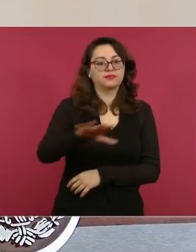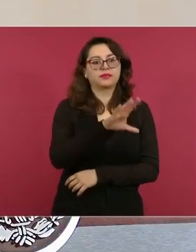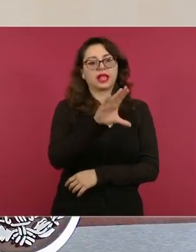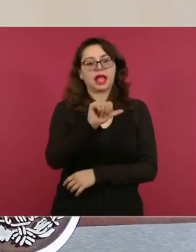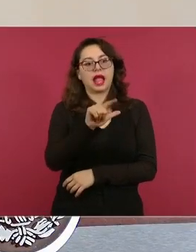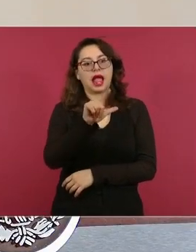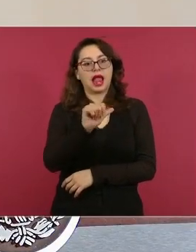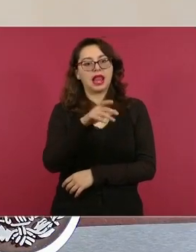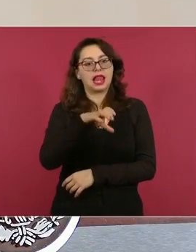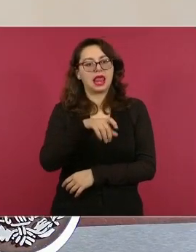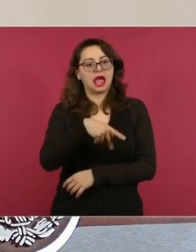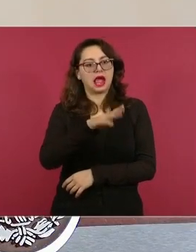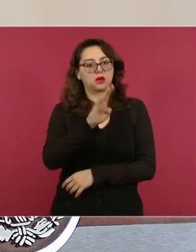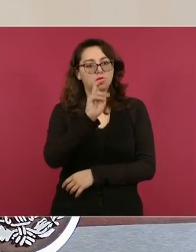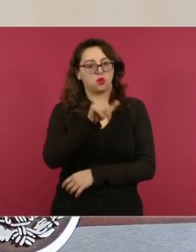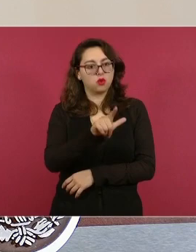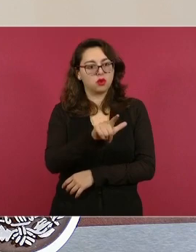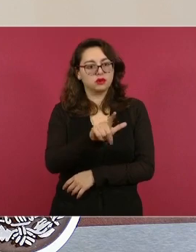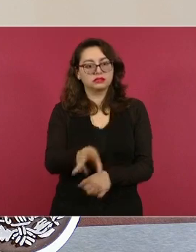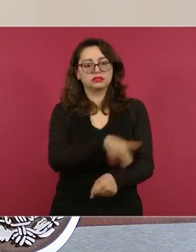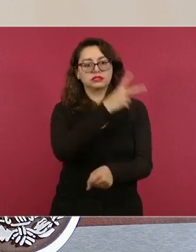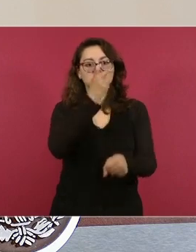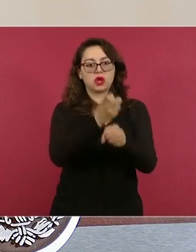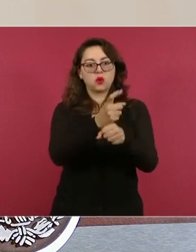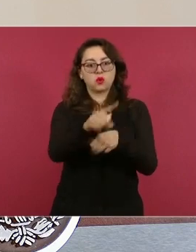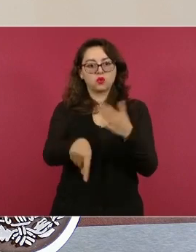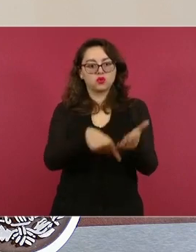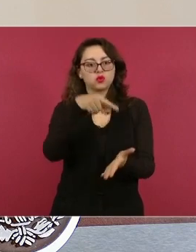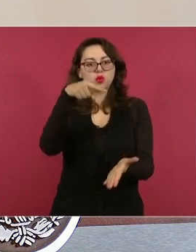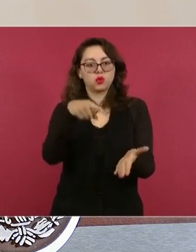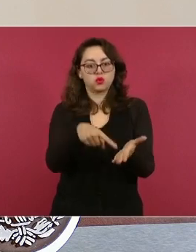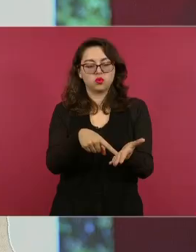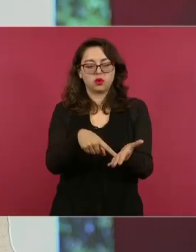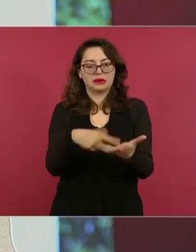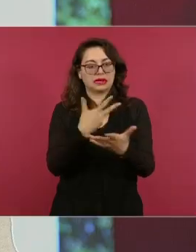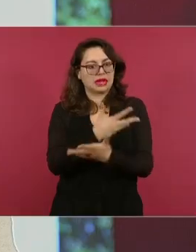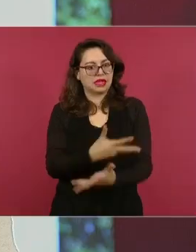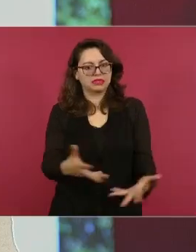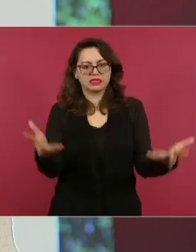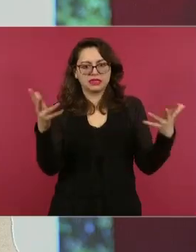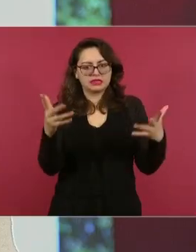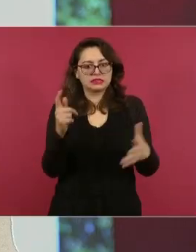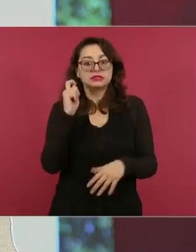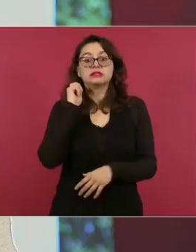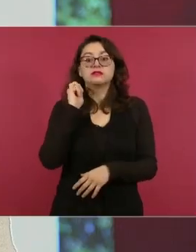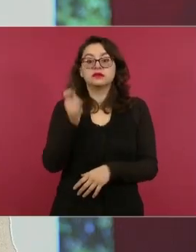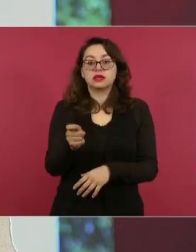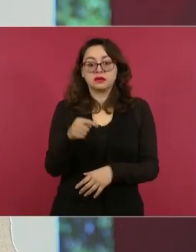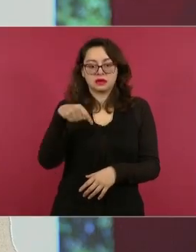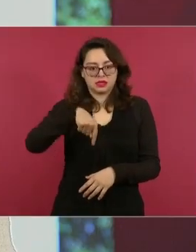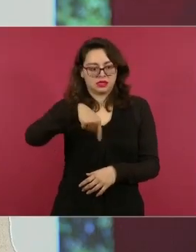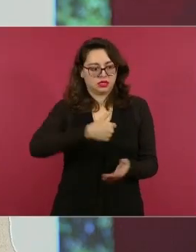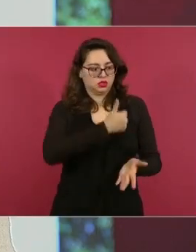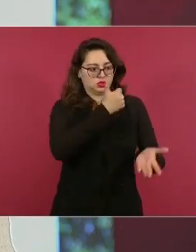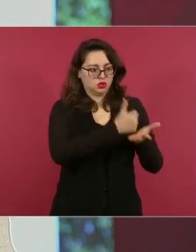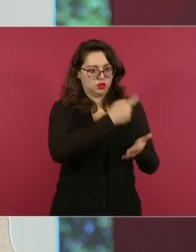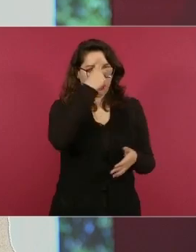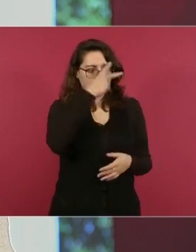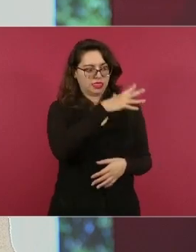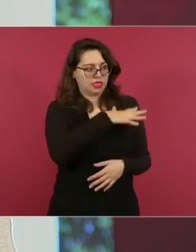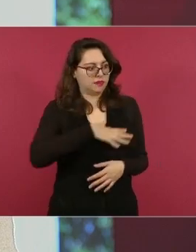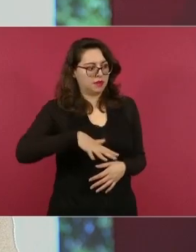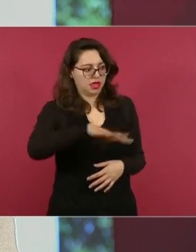imaginemos es diez veces la Ciudad de México en un espacio de